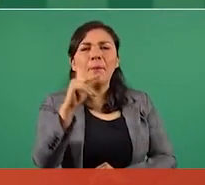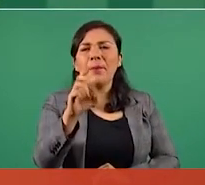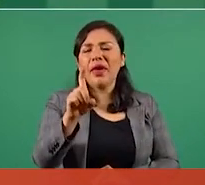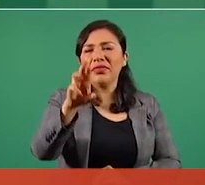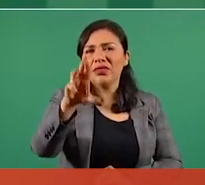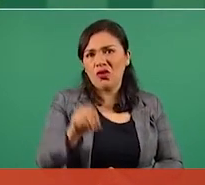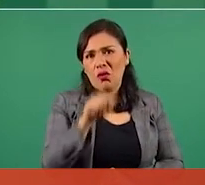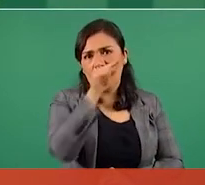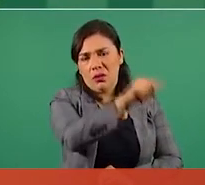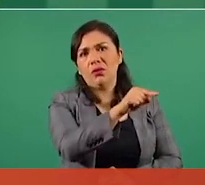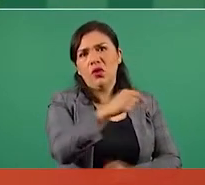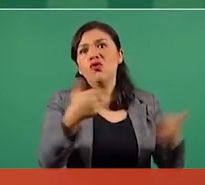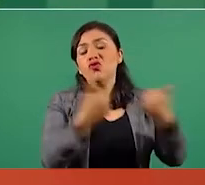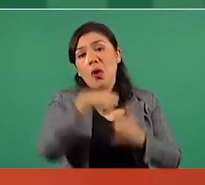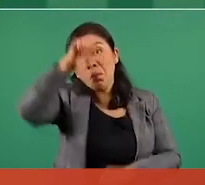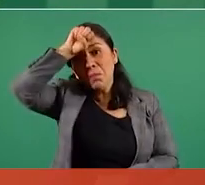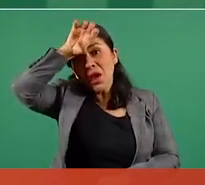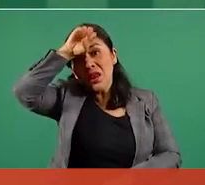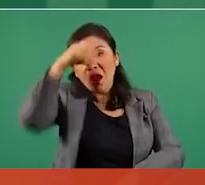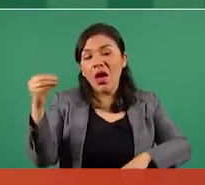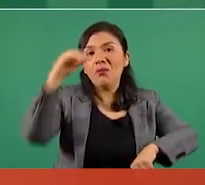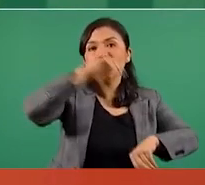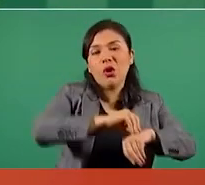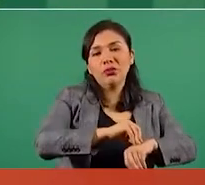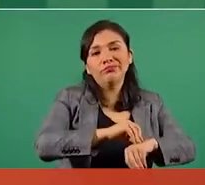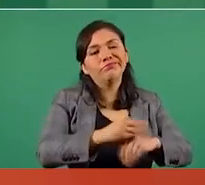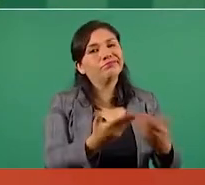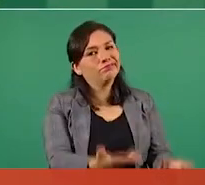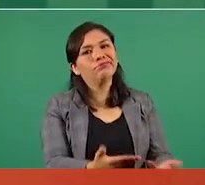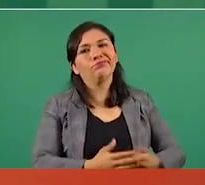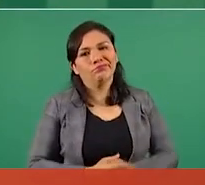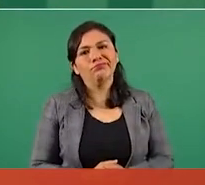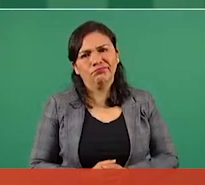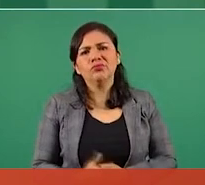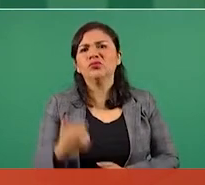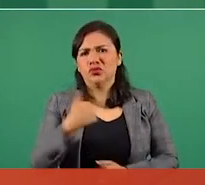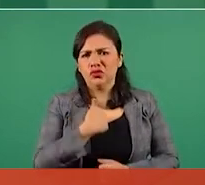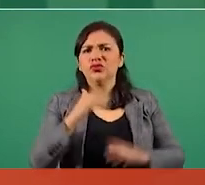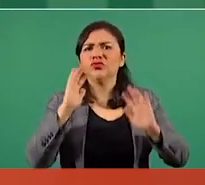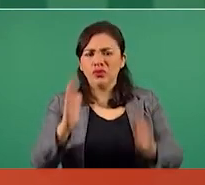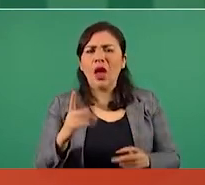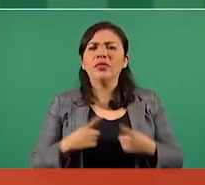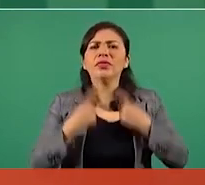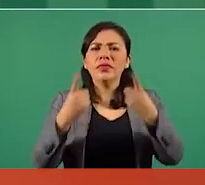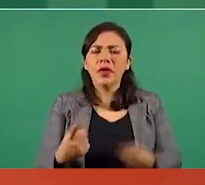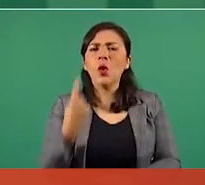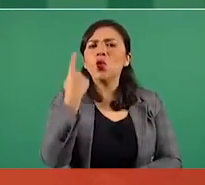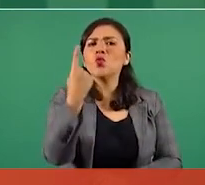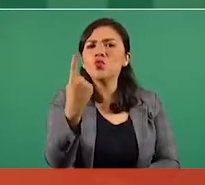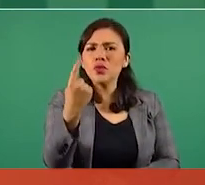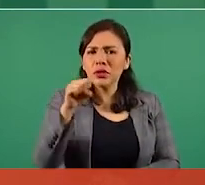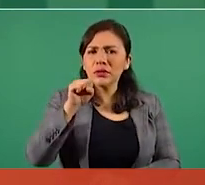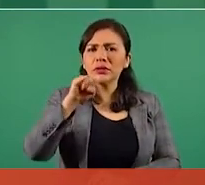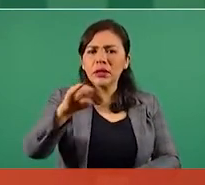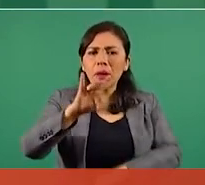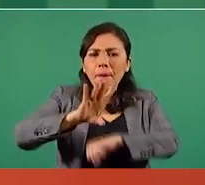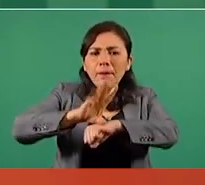por la minería. Nosotros no hemos dado una concesión para